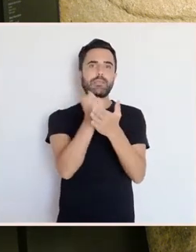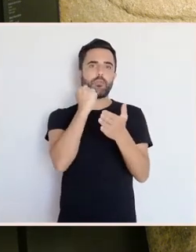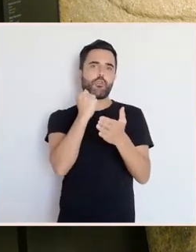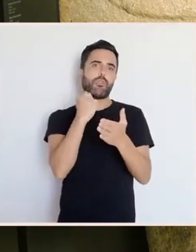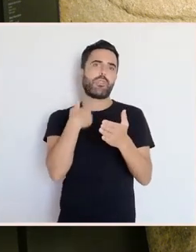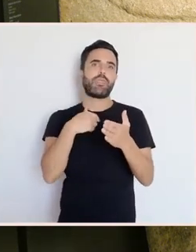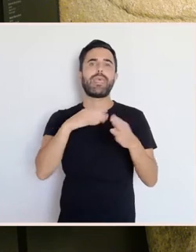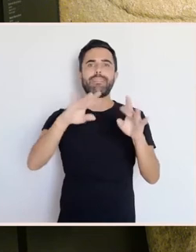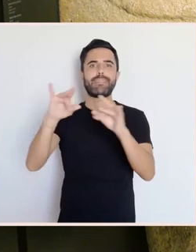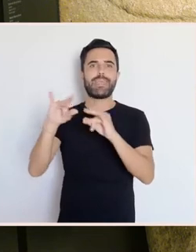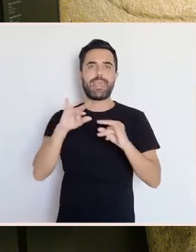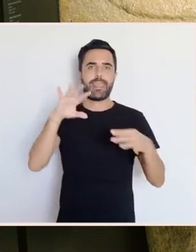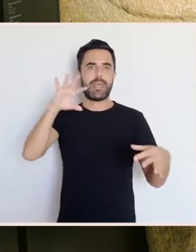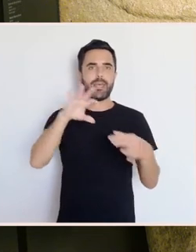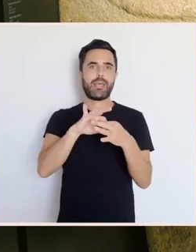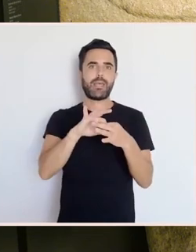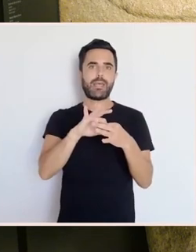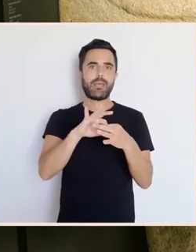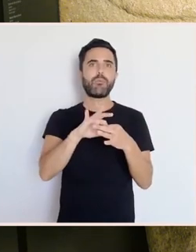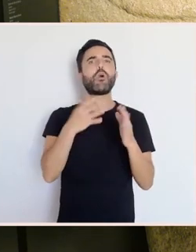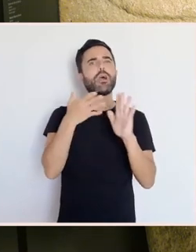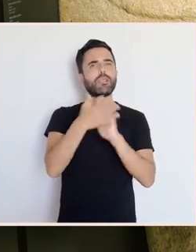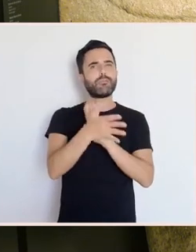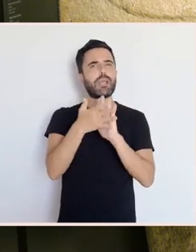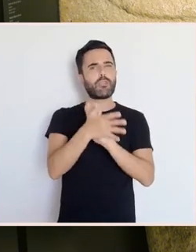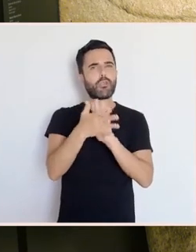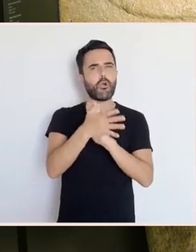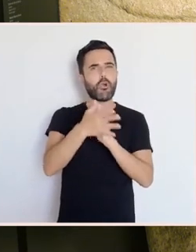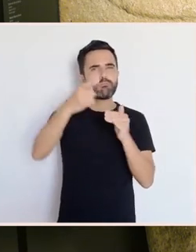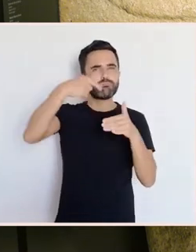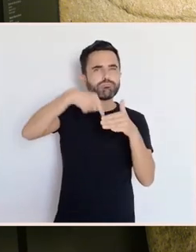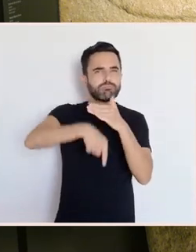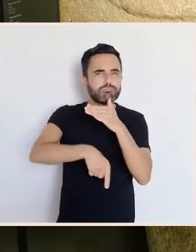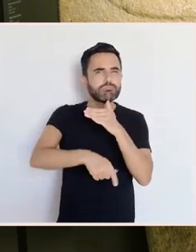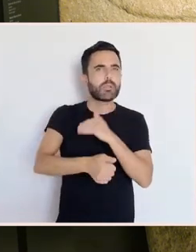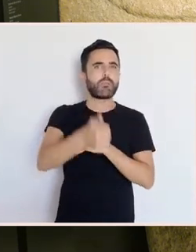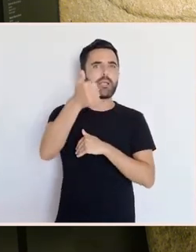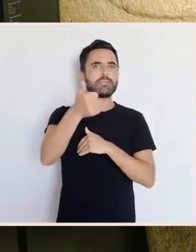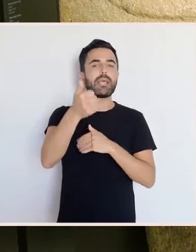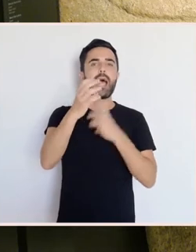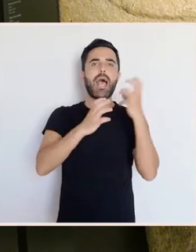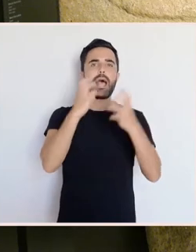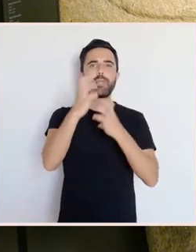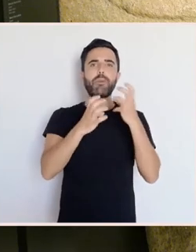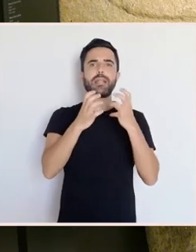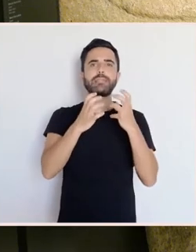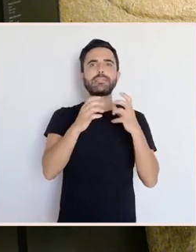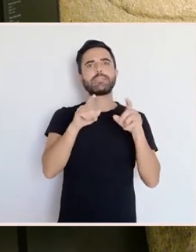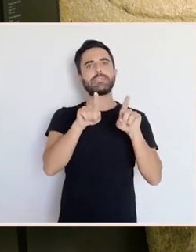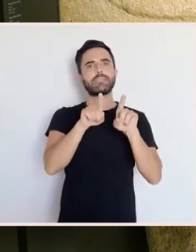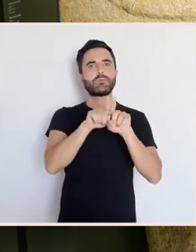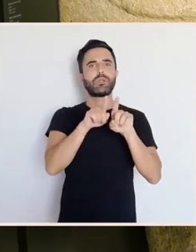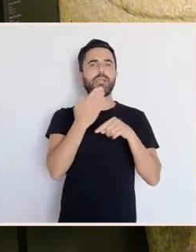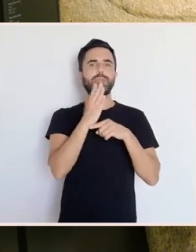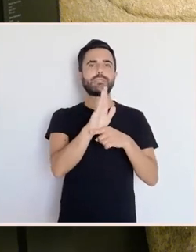explicación podemos darlle outra volta. E os animais serían xicopompos. Que é un xicopompo? É un